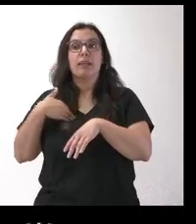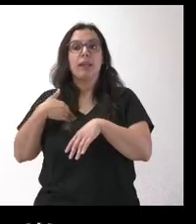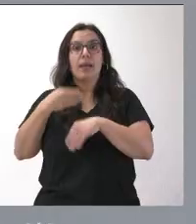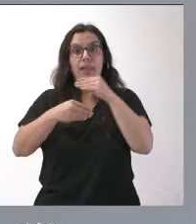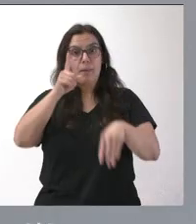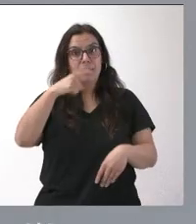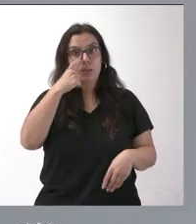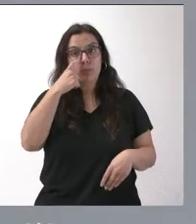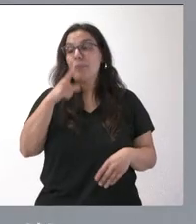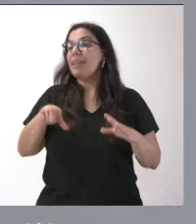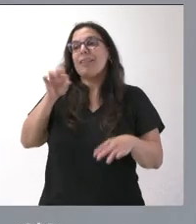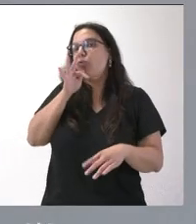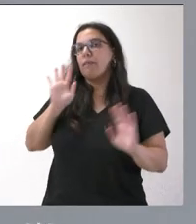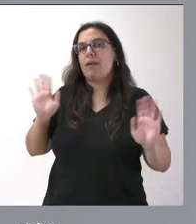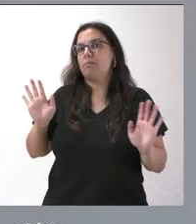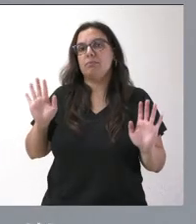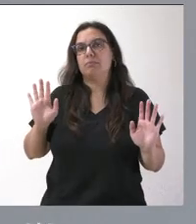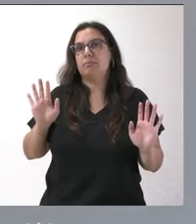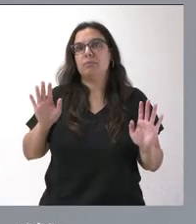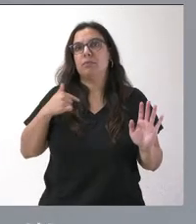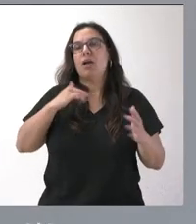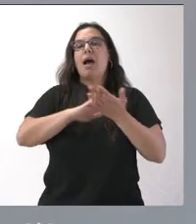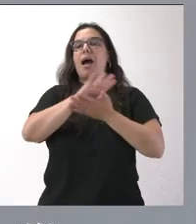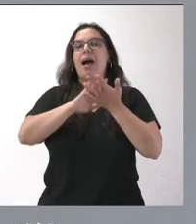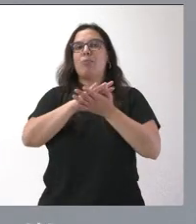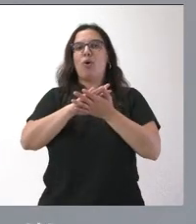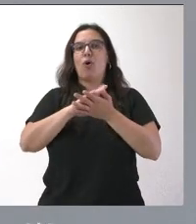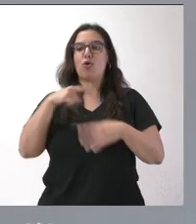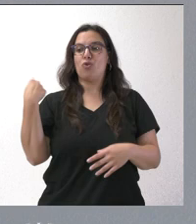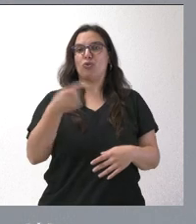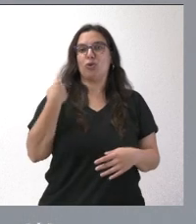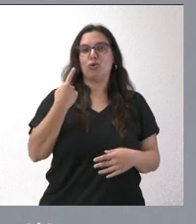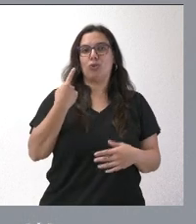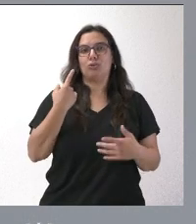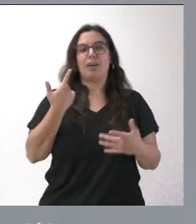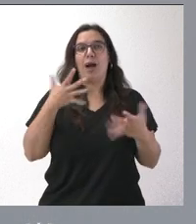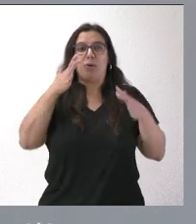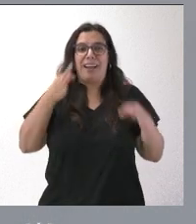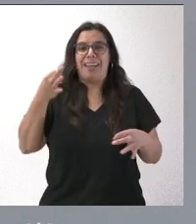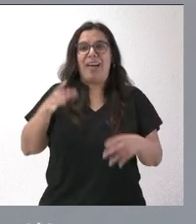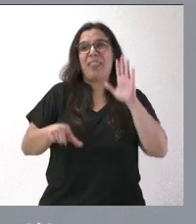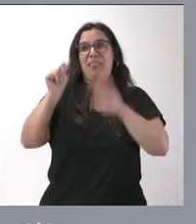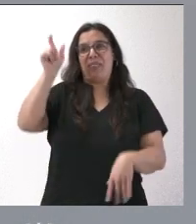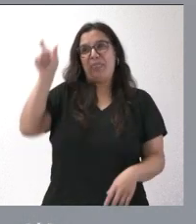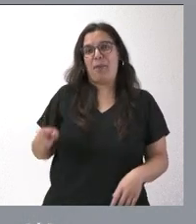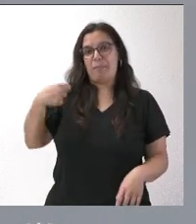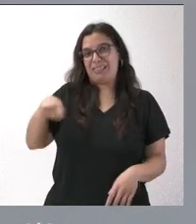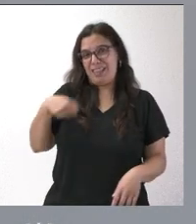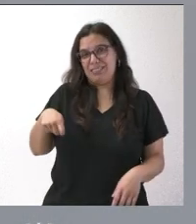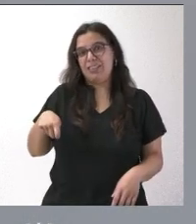junio. No, no lo tenemos decidido. Hablo en plural, aunque es en singular. No lo tiene decidido el presidente de la Junta de Castilla y León.